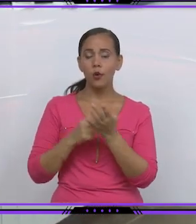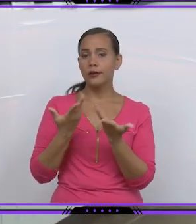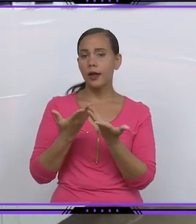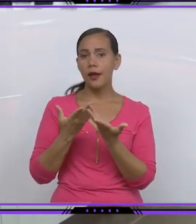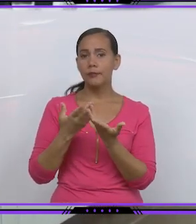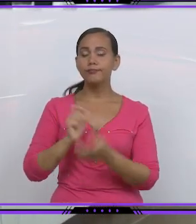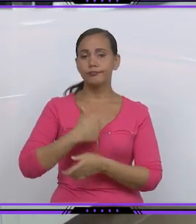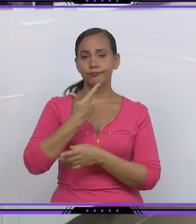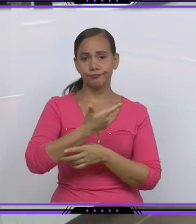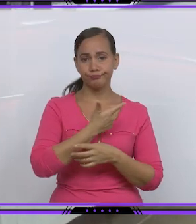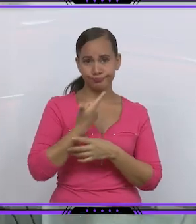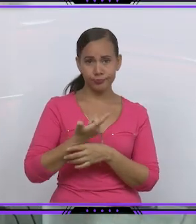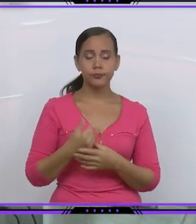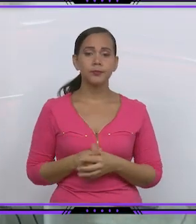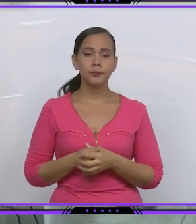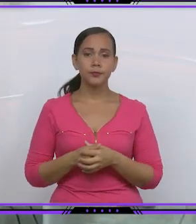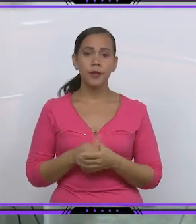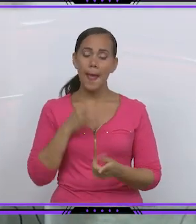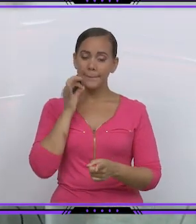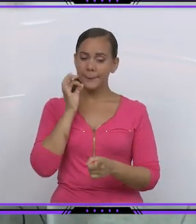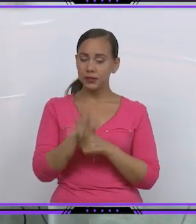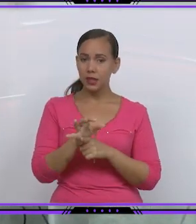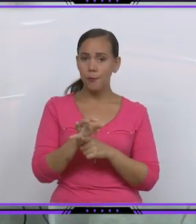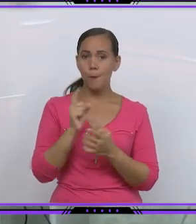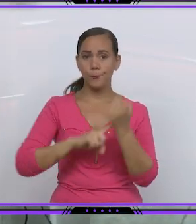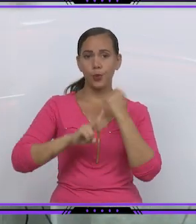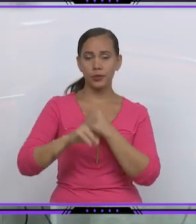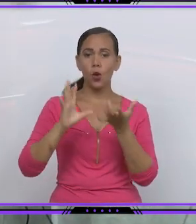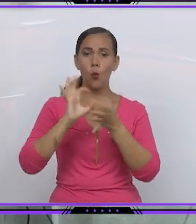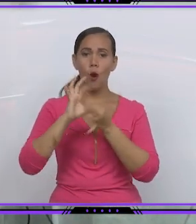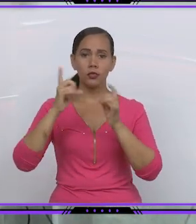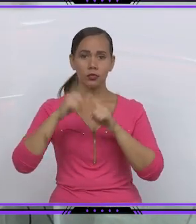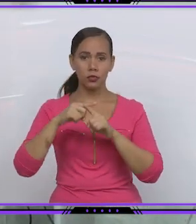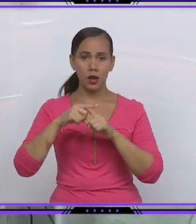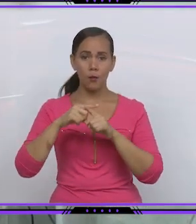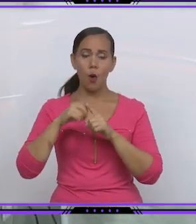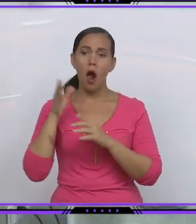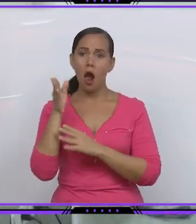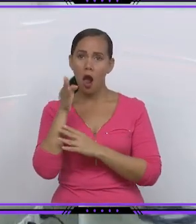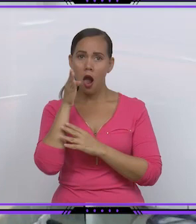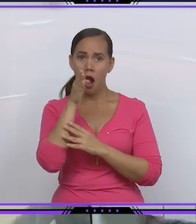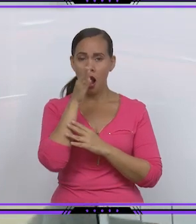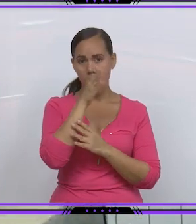las manifestaciones que agrupa la Asociación de Buenos Aires. Empezamos en Guantánamo y hemos estado haciendo las asambleas provinciales en cada uno de los